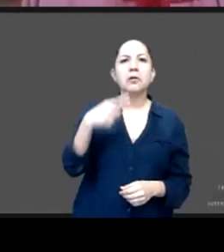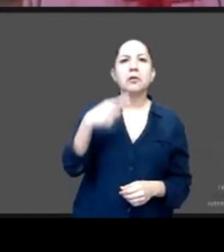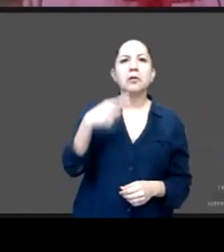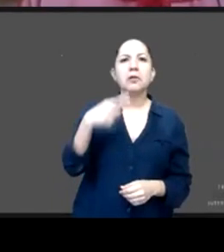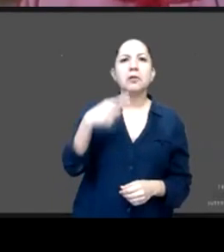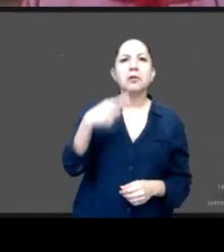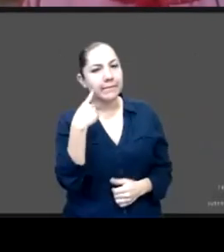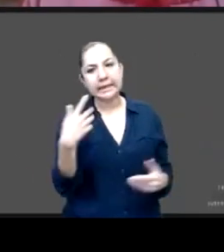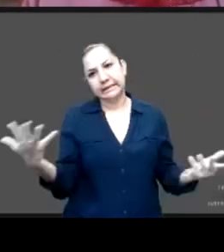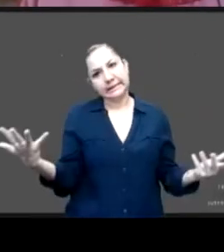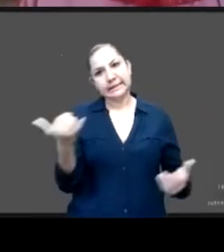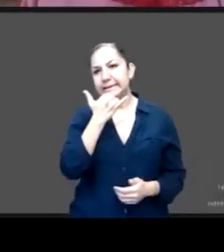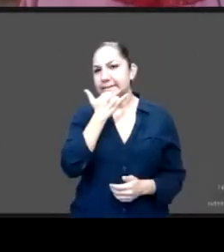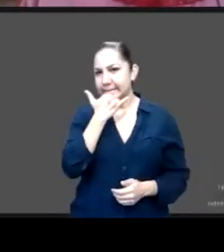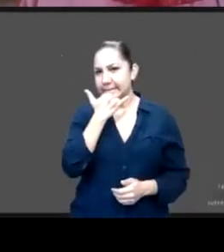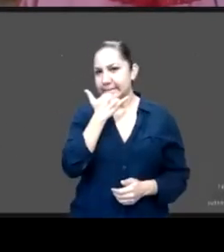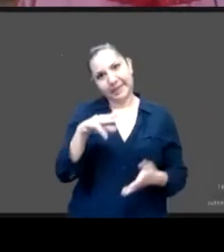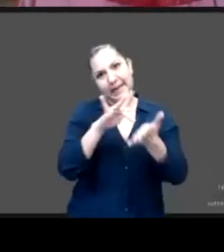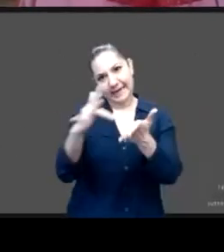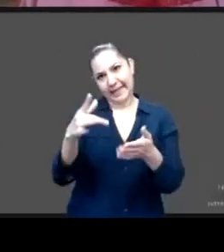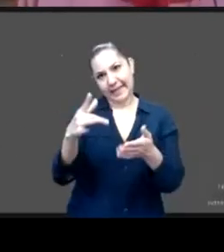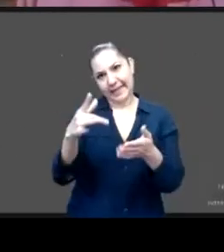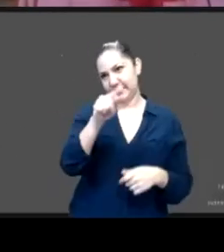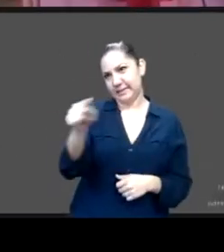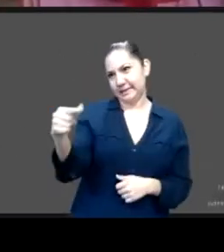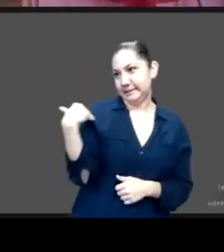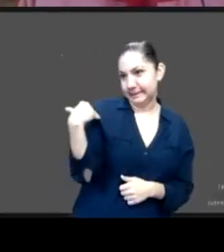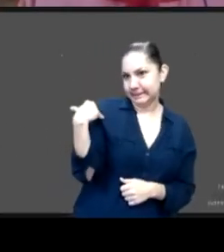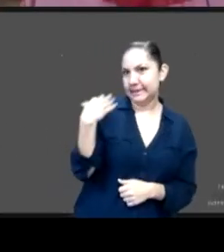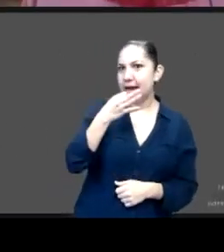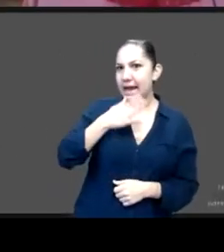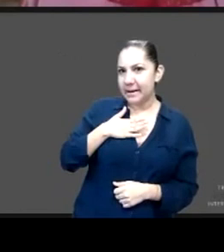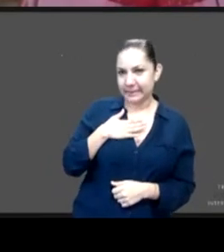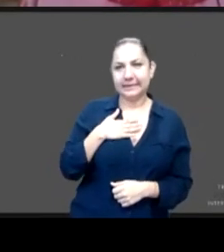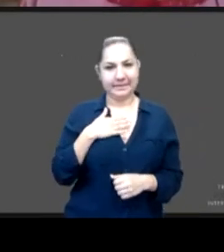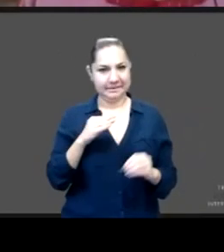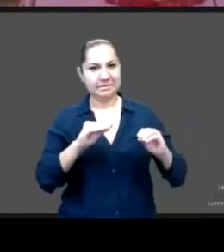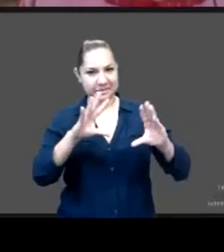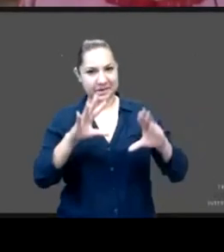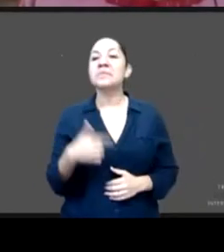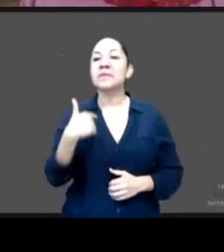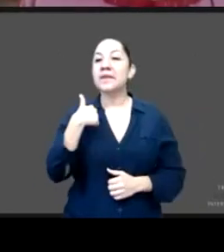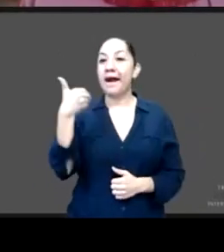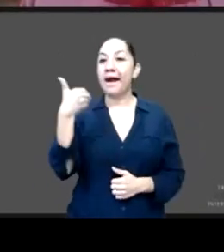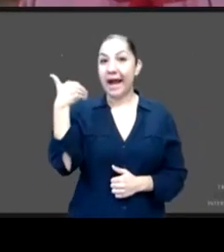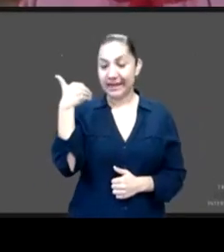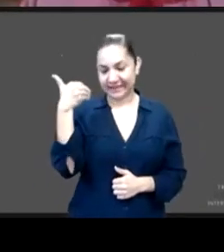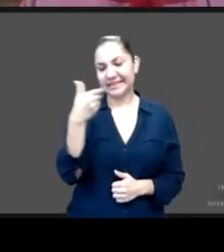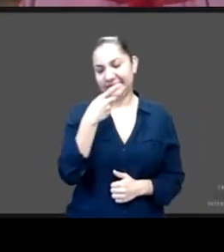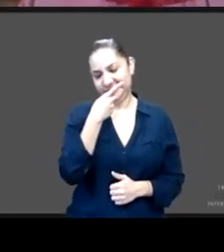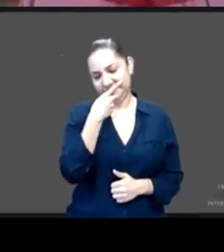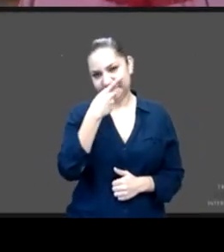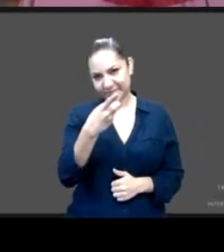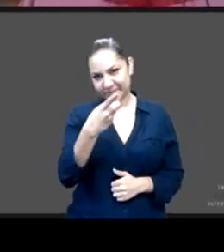Muchas gracias. Siempre es bueno tener un apuntador pendiente. Muchísimas gracias. Les decía que me voy a permitir leer una pequeña semblanza